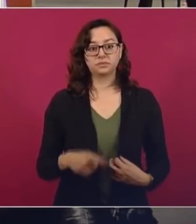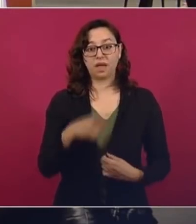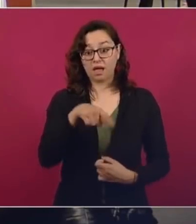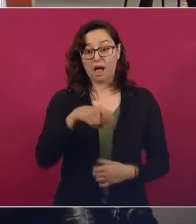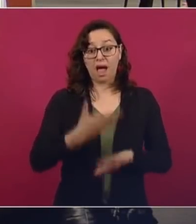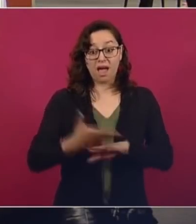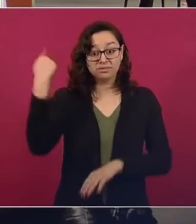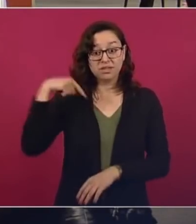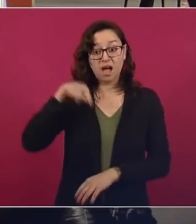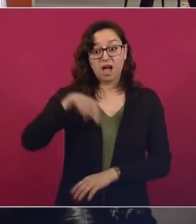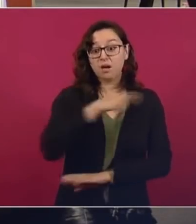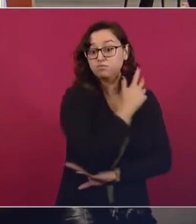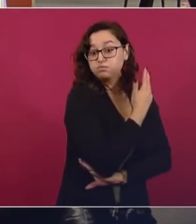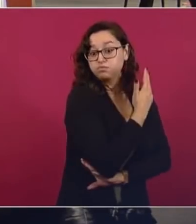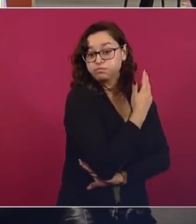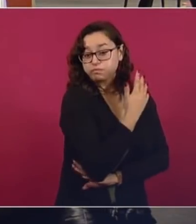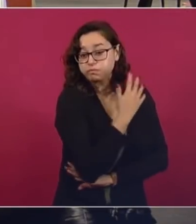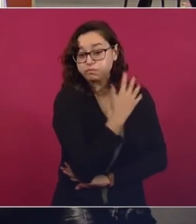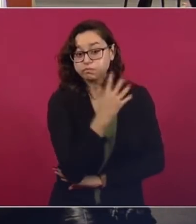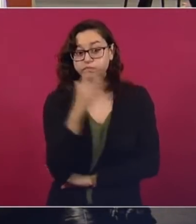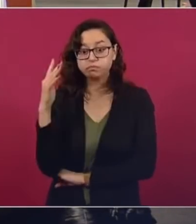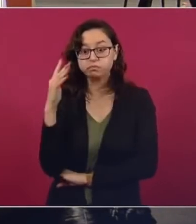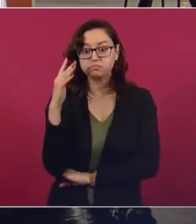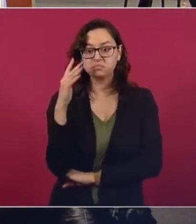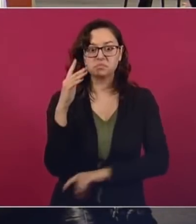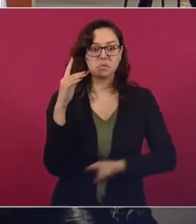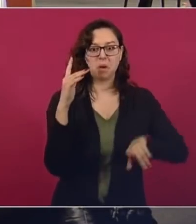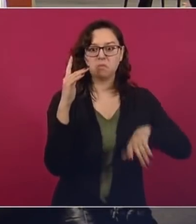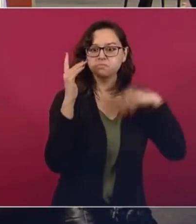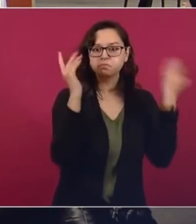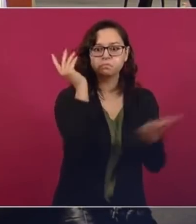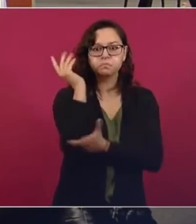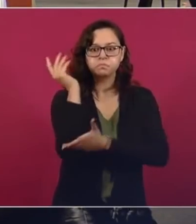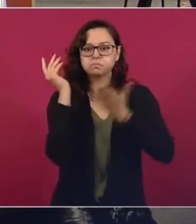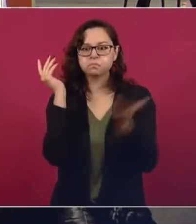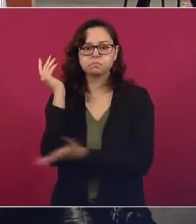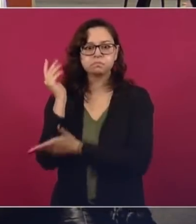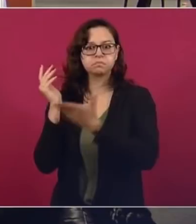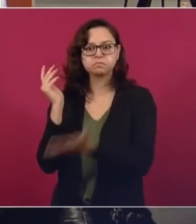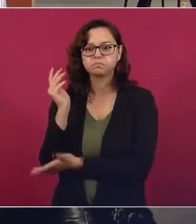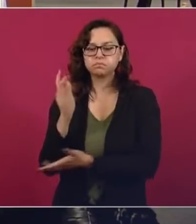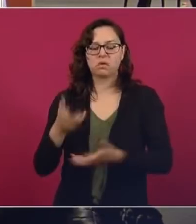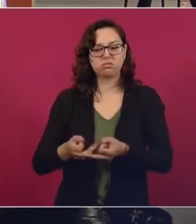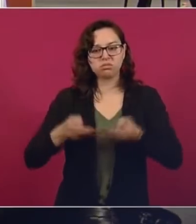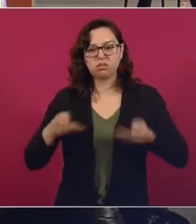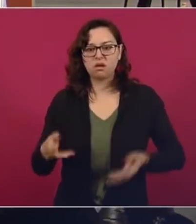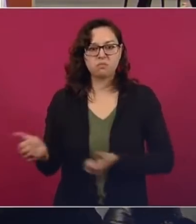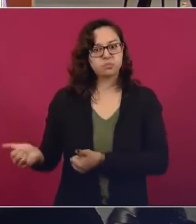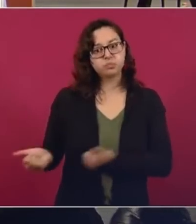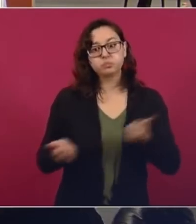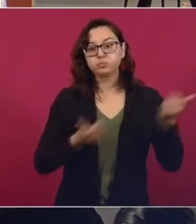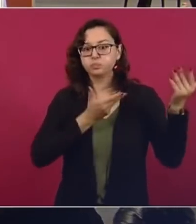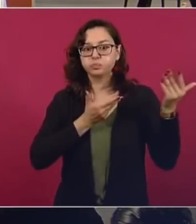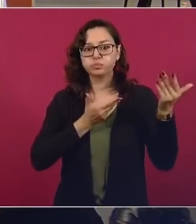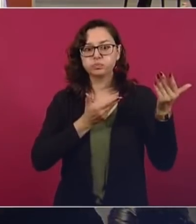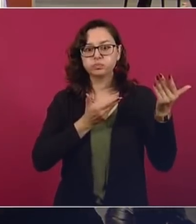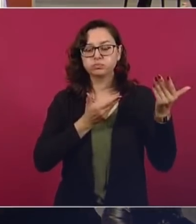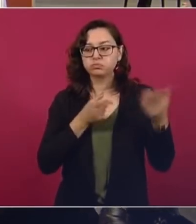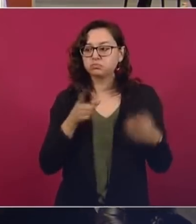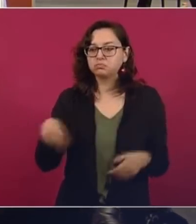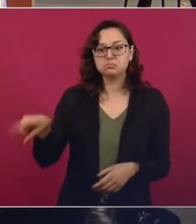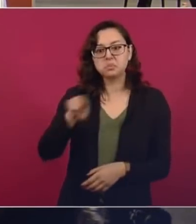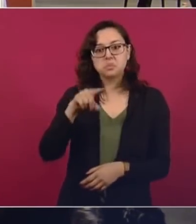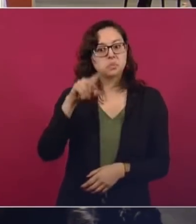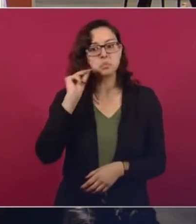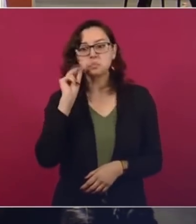hasta ahí. Entonces, vamos